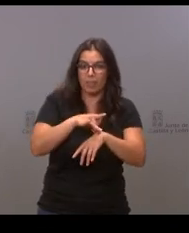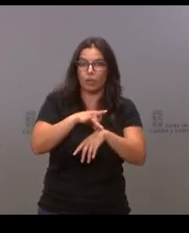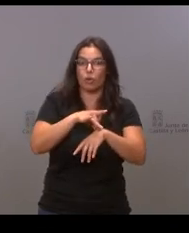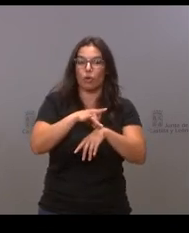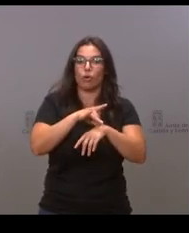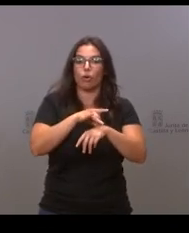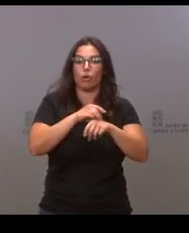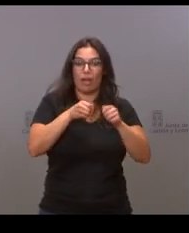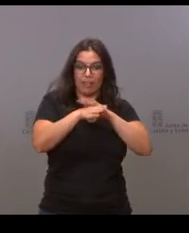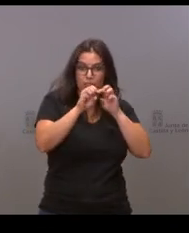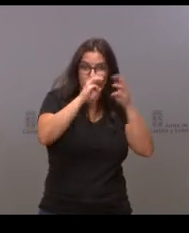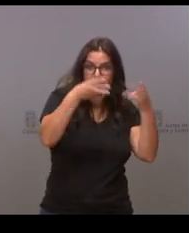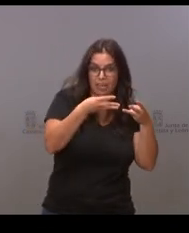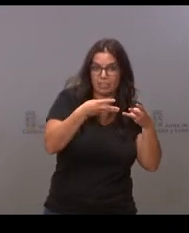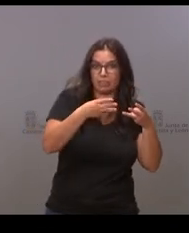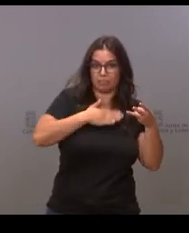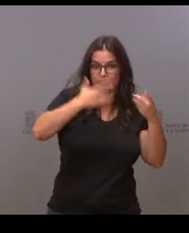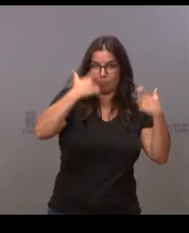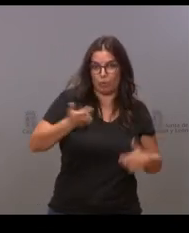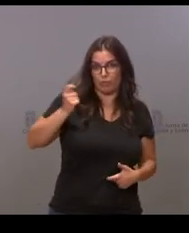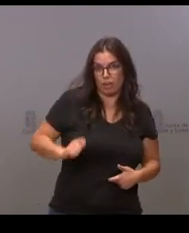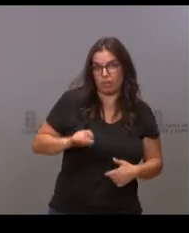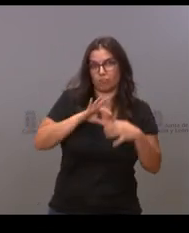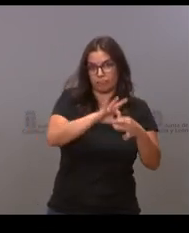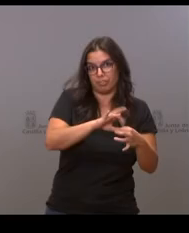y no el centro el centro sanitario en los pueblos gracias